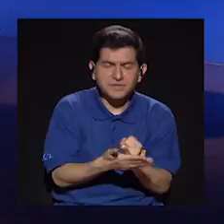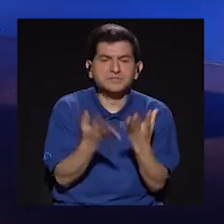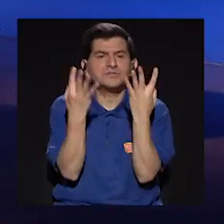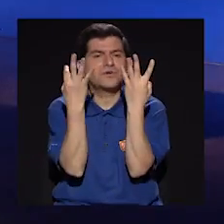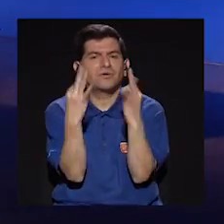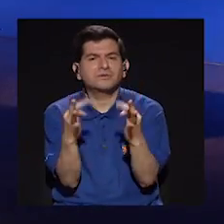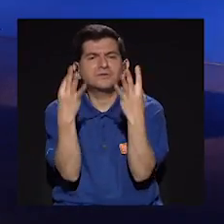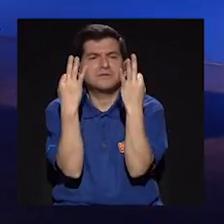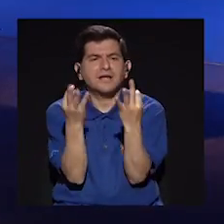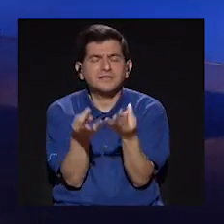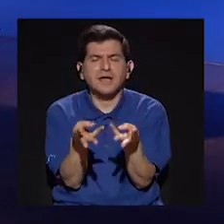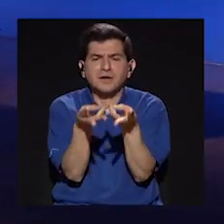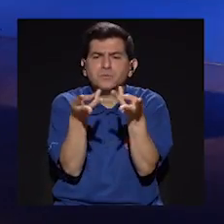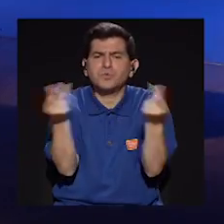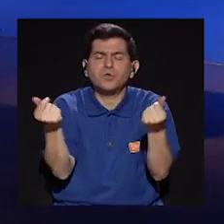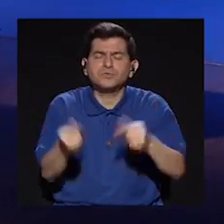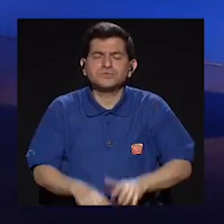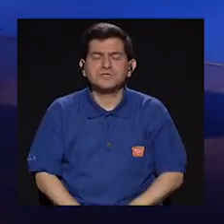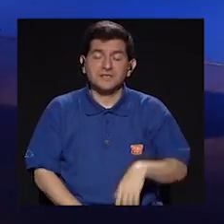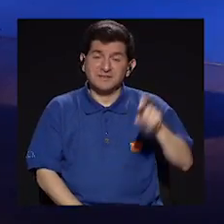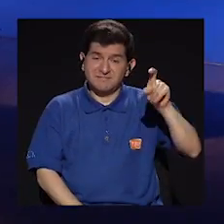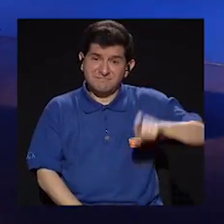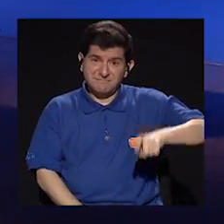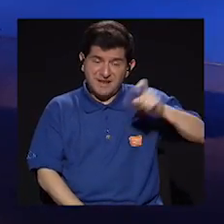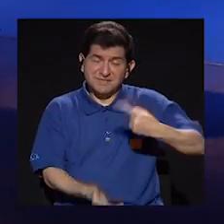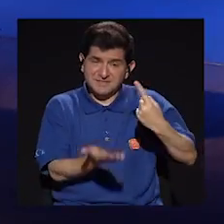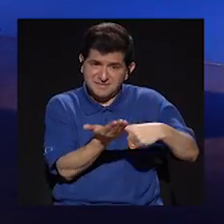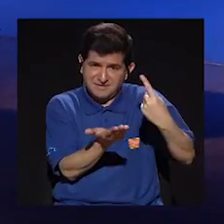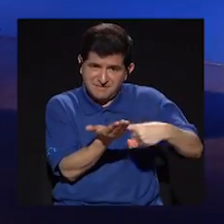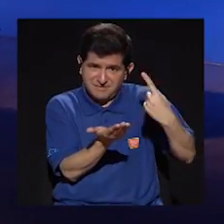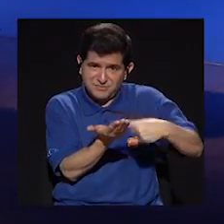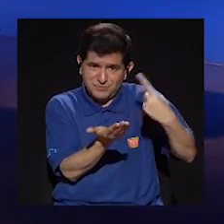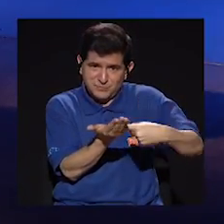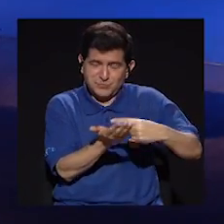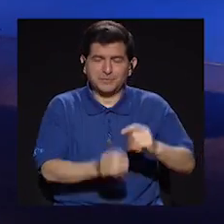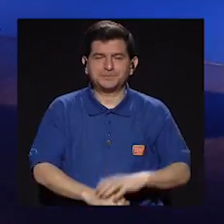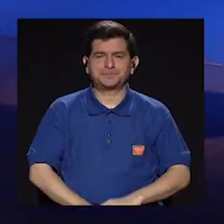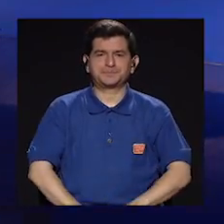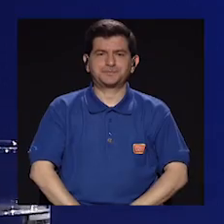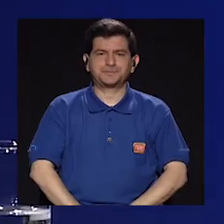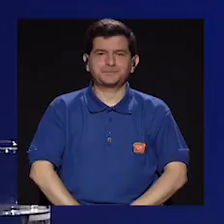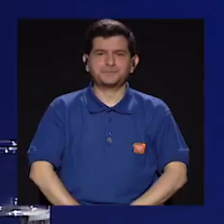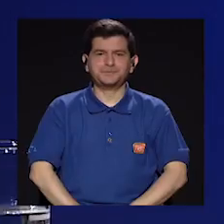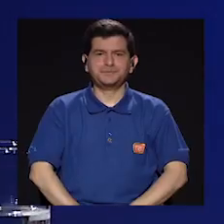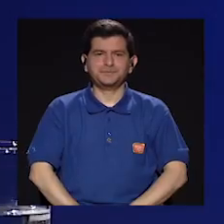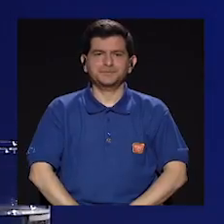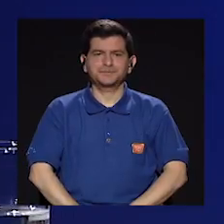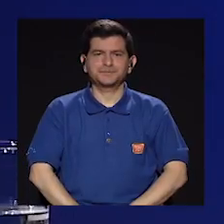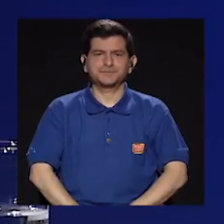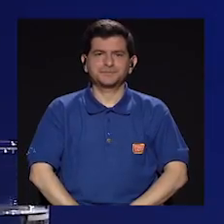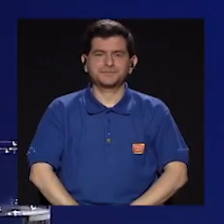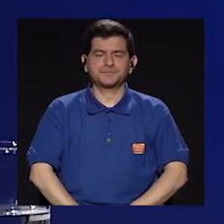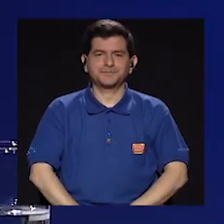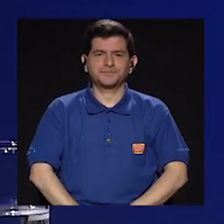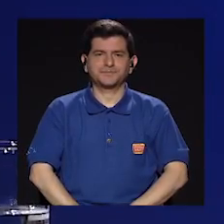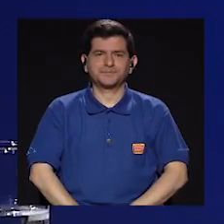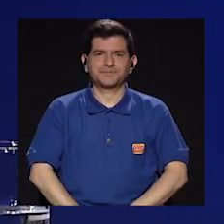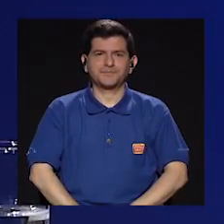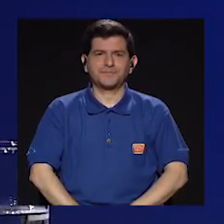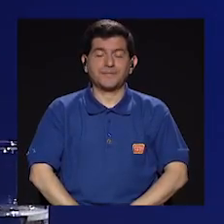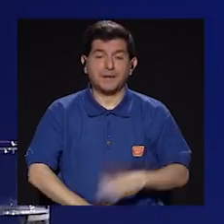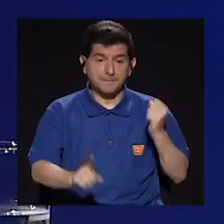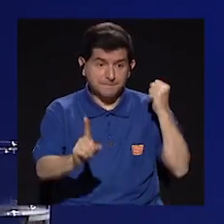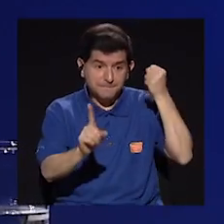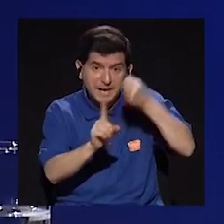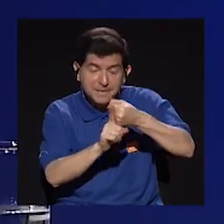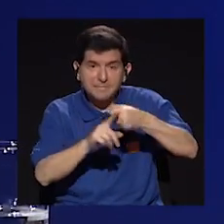artísticas para generar esa necesaria discusión. Ahora, para